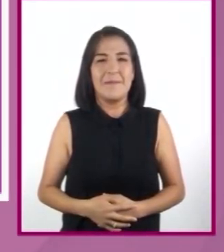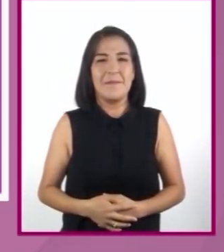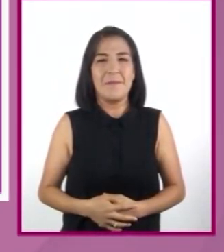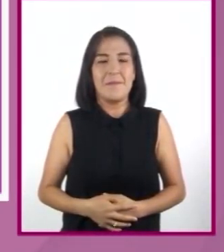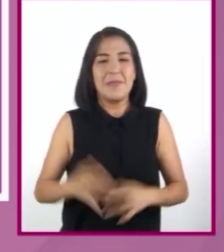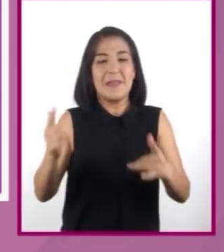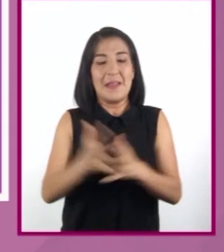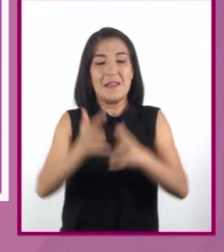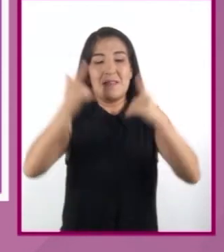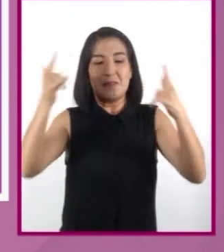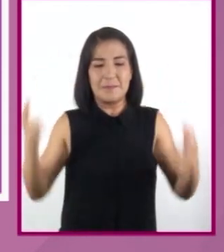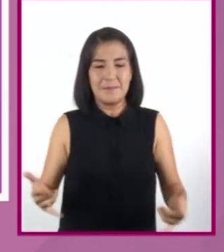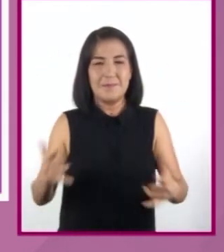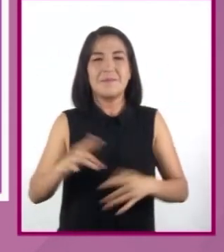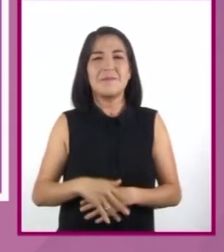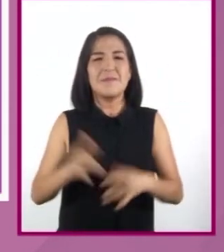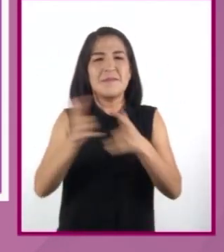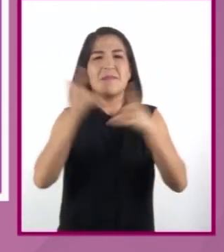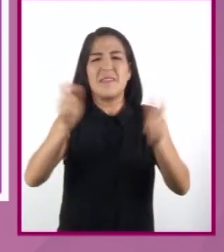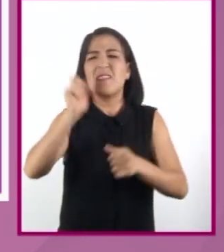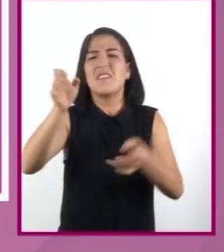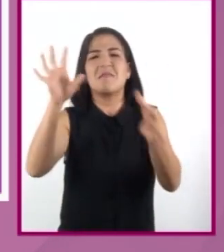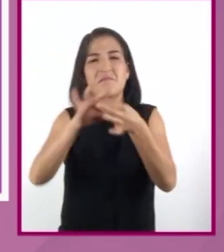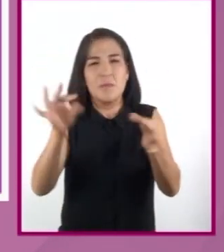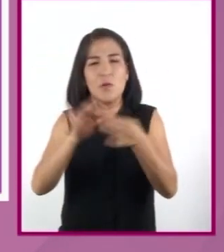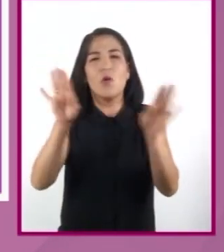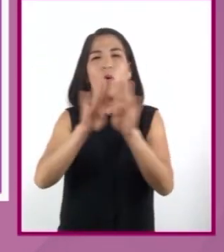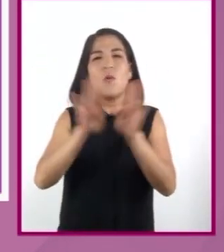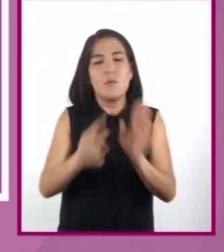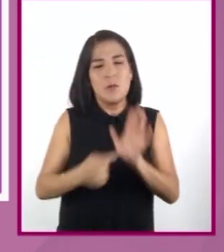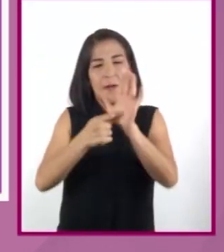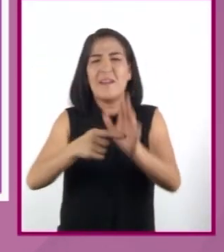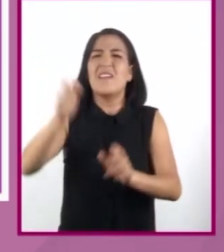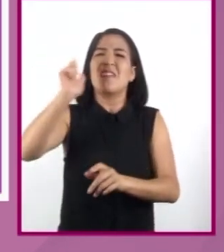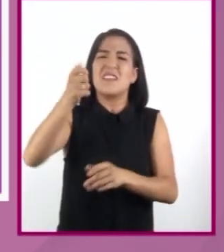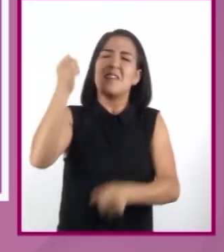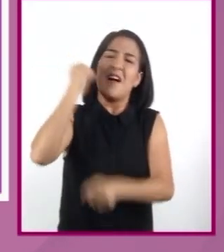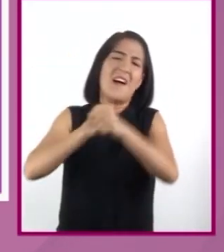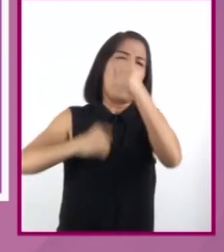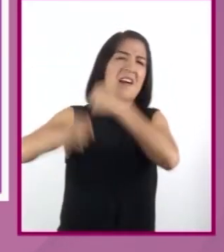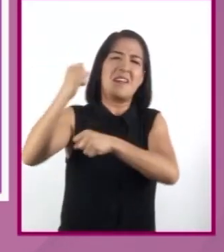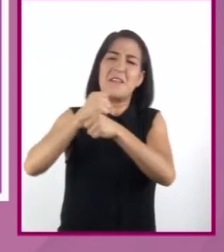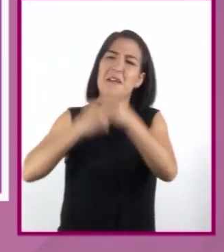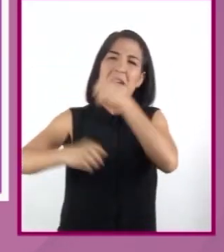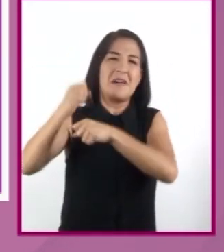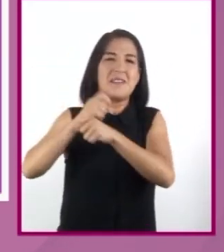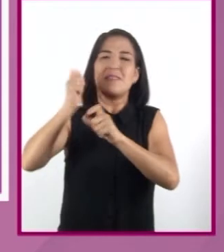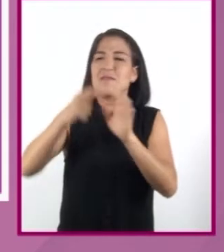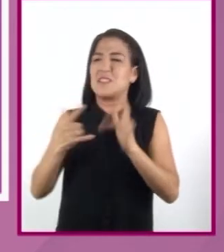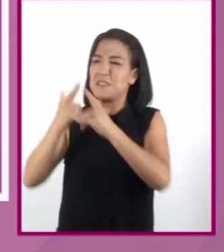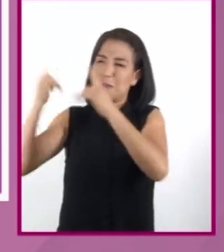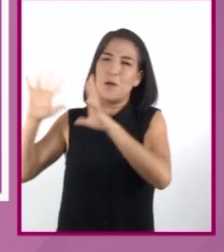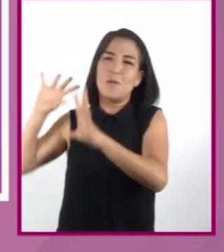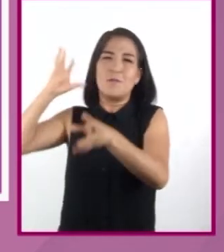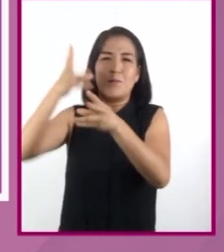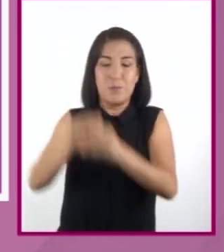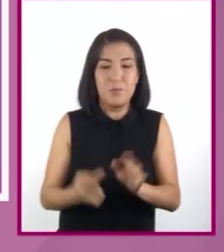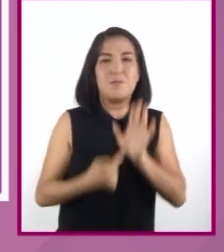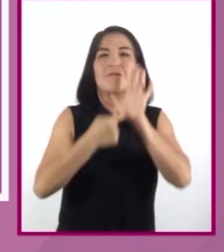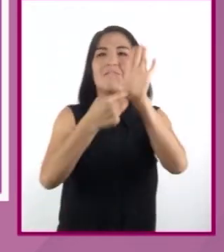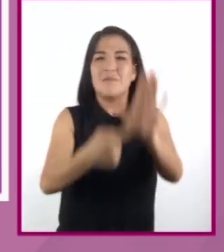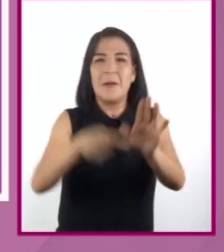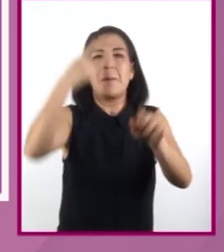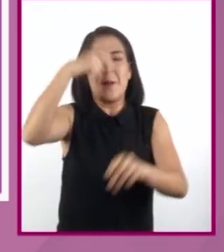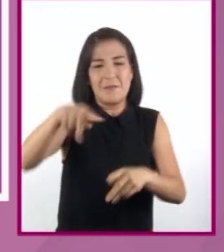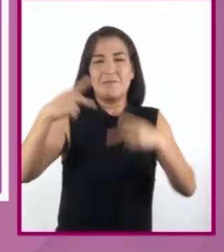Histórica Relatan o documentan sucesos históricos o formas de ciertos grupos o personajes de